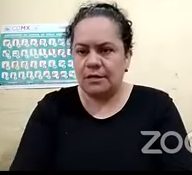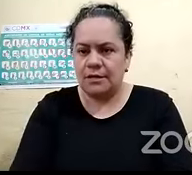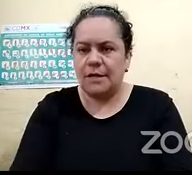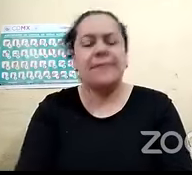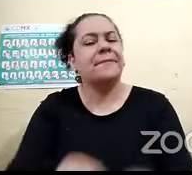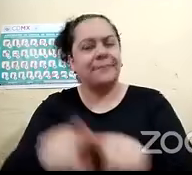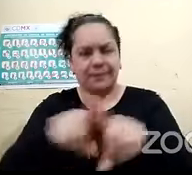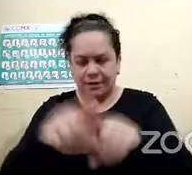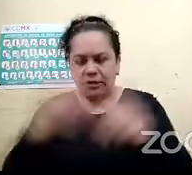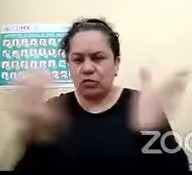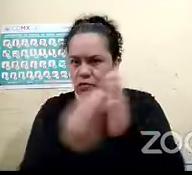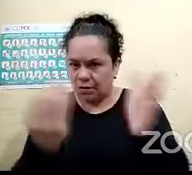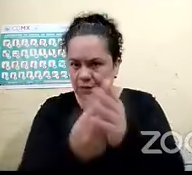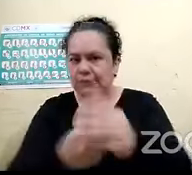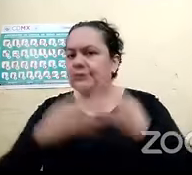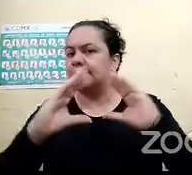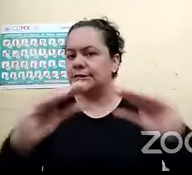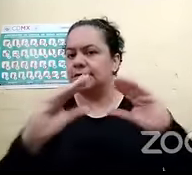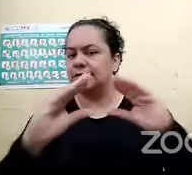ahora sí que